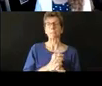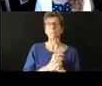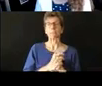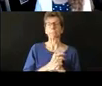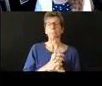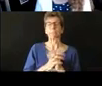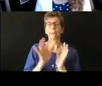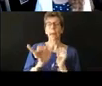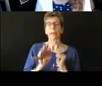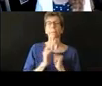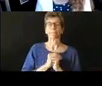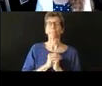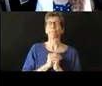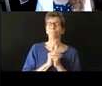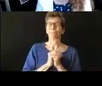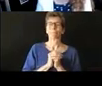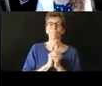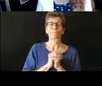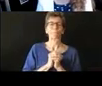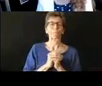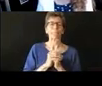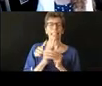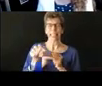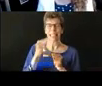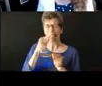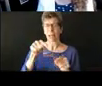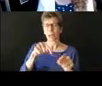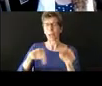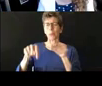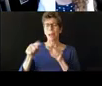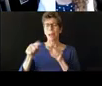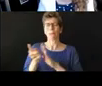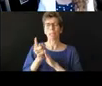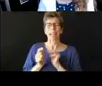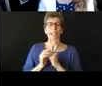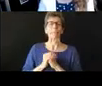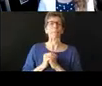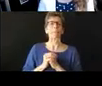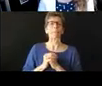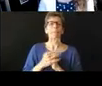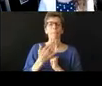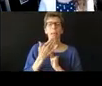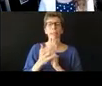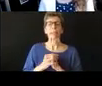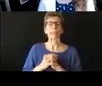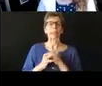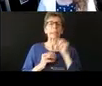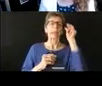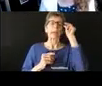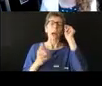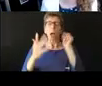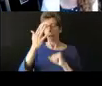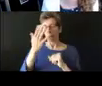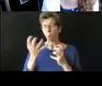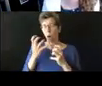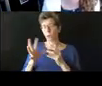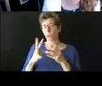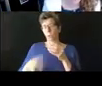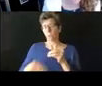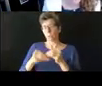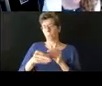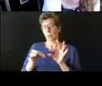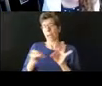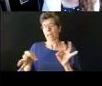si quisiera regresar a mi última diapositiva un segundito porque les quiero mostrar de que a veces